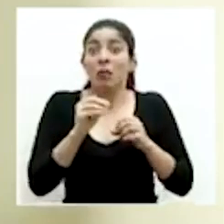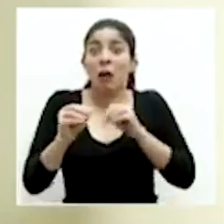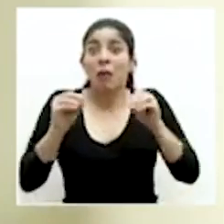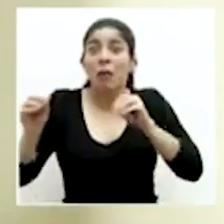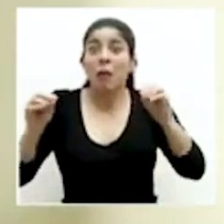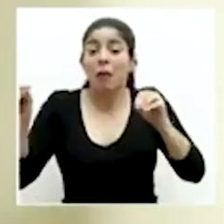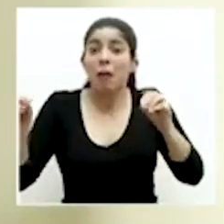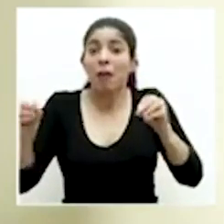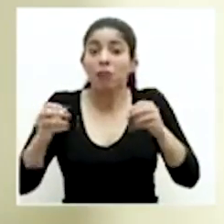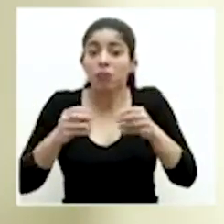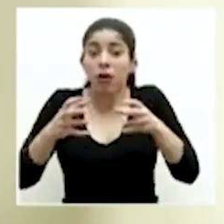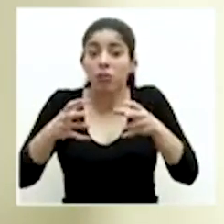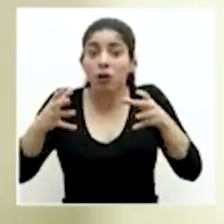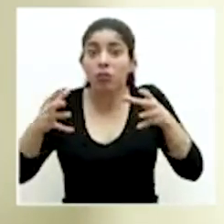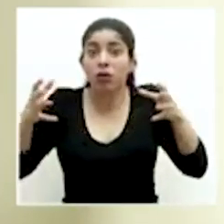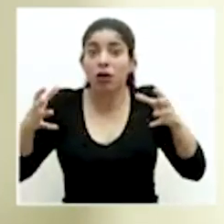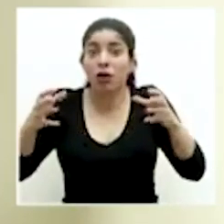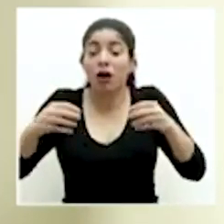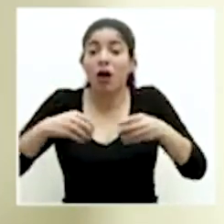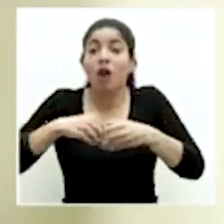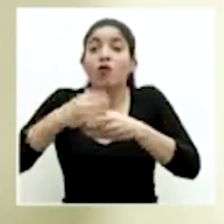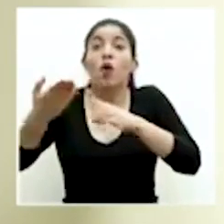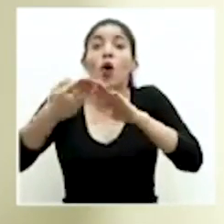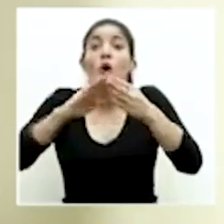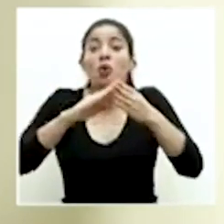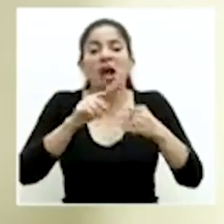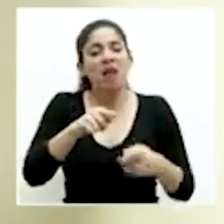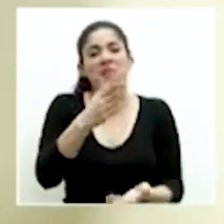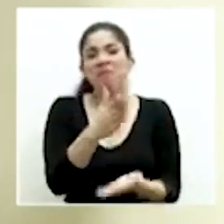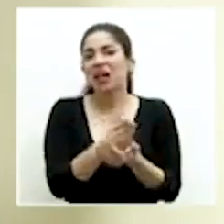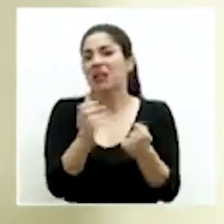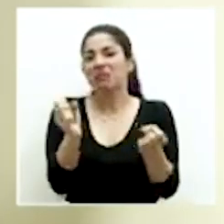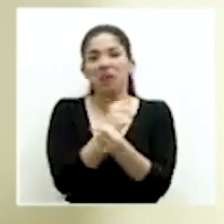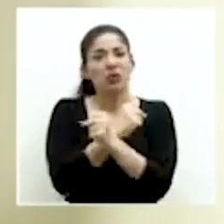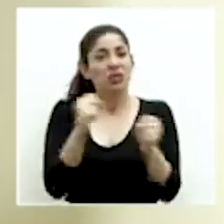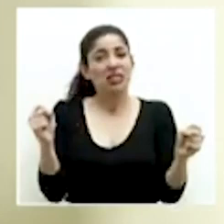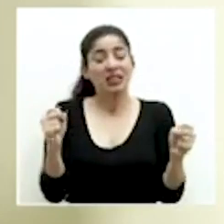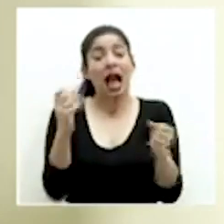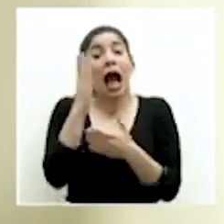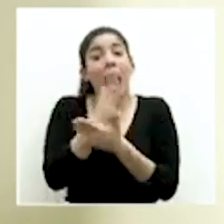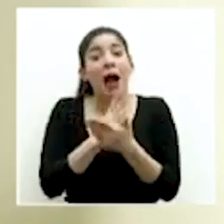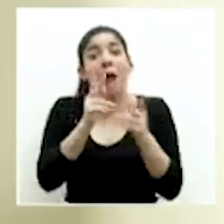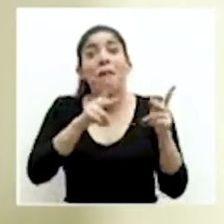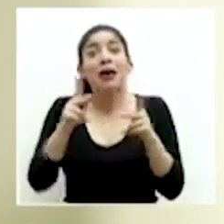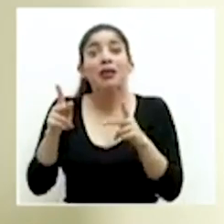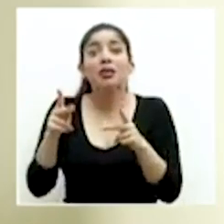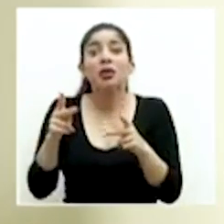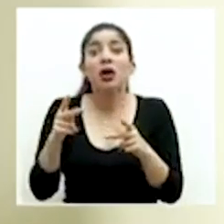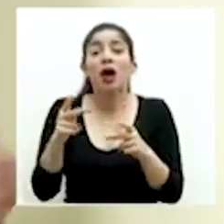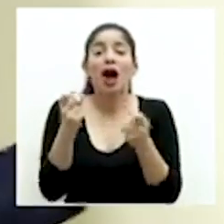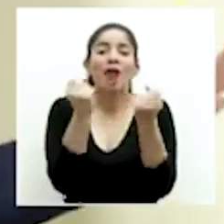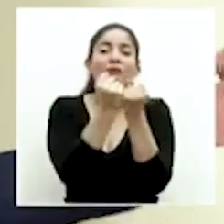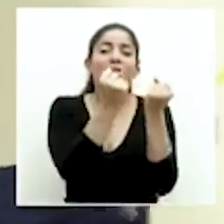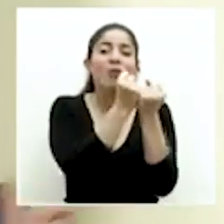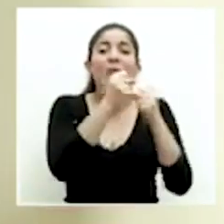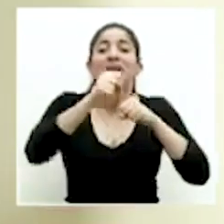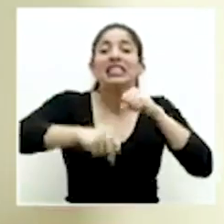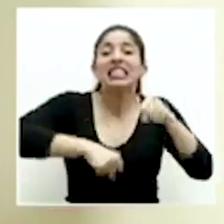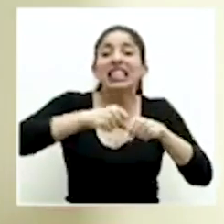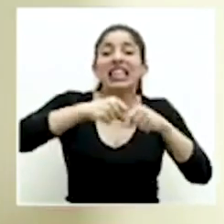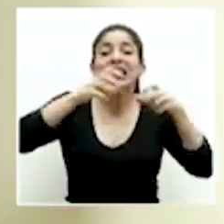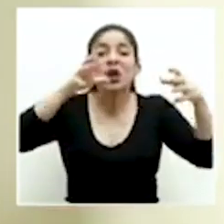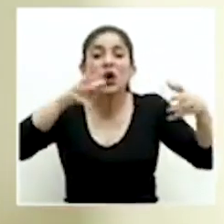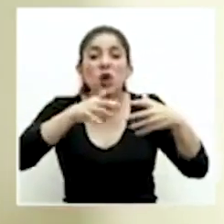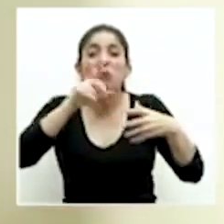elevarse hacia un comportamiento exponencial ya no lo podemos detener ya por más que esas personas que están aglutinándose los ciclistas que van en